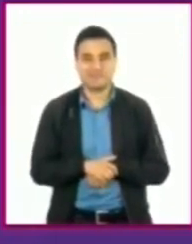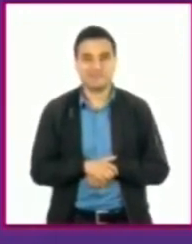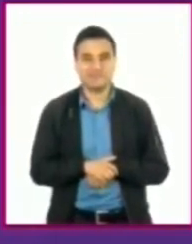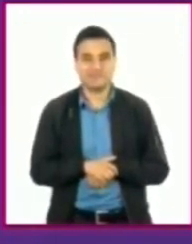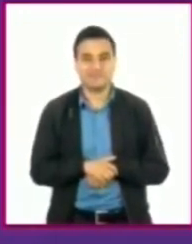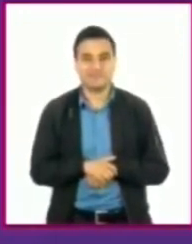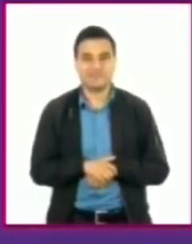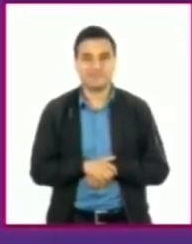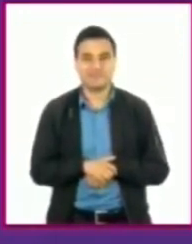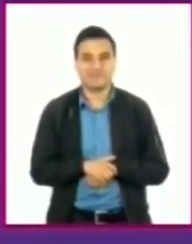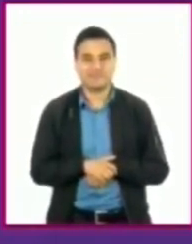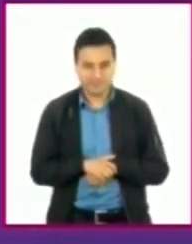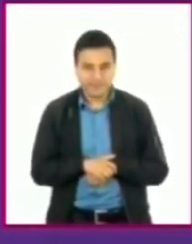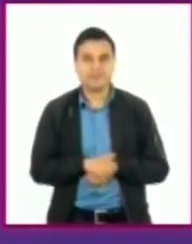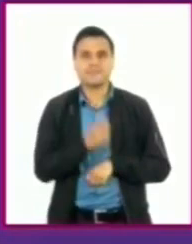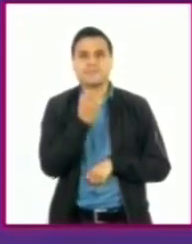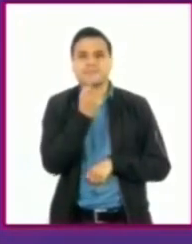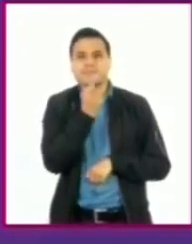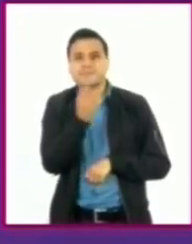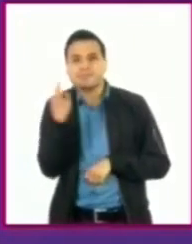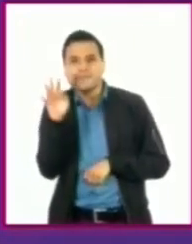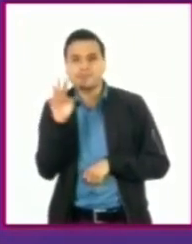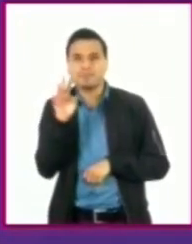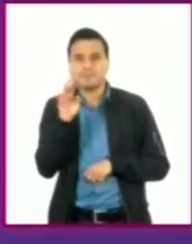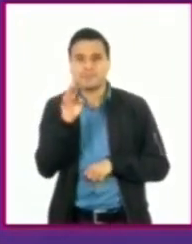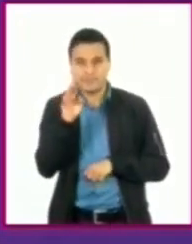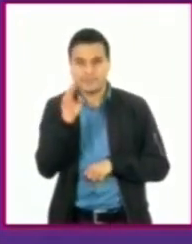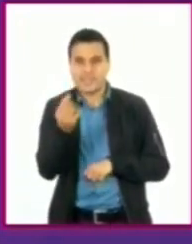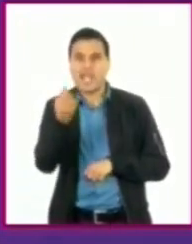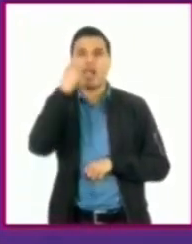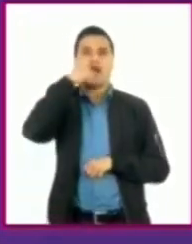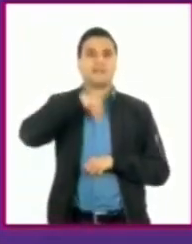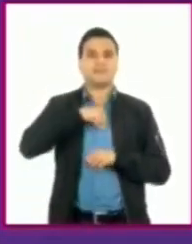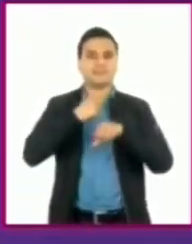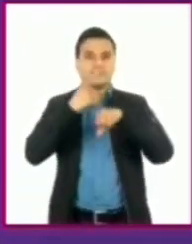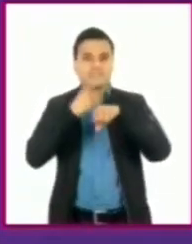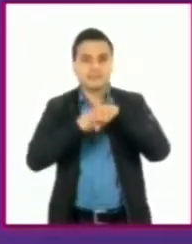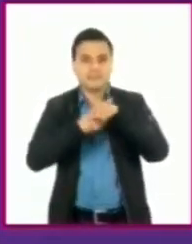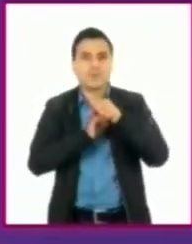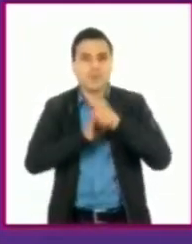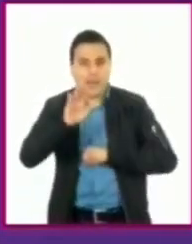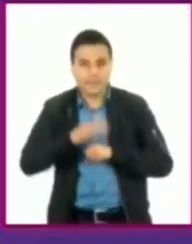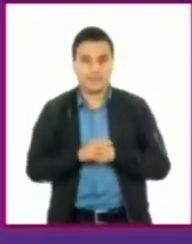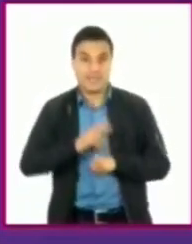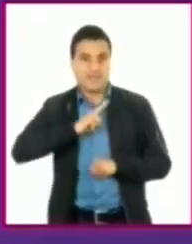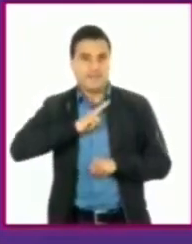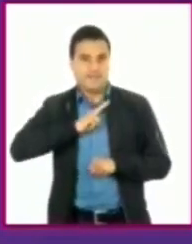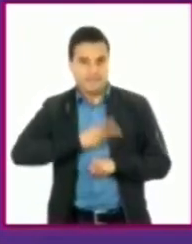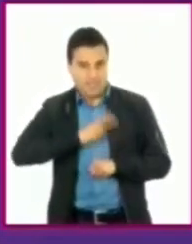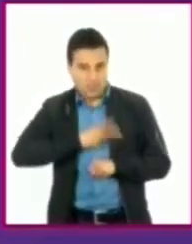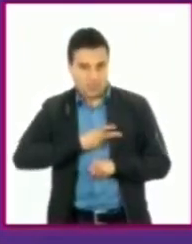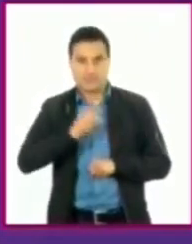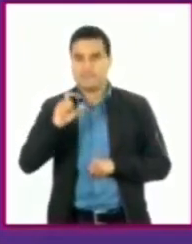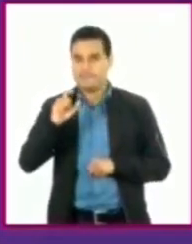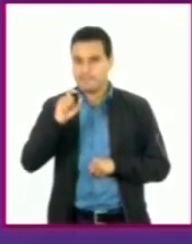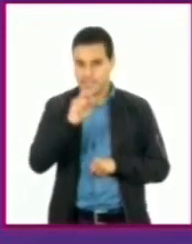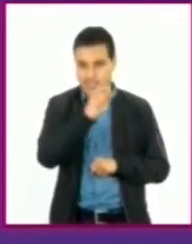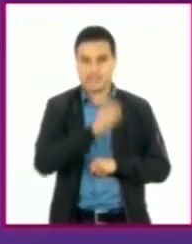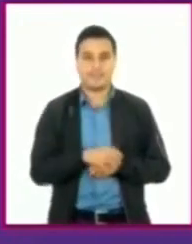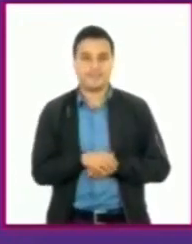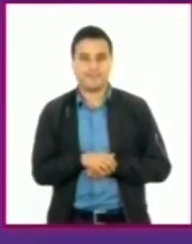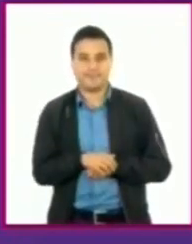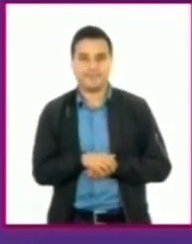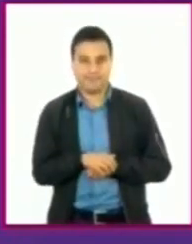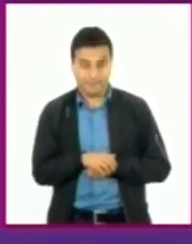Algunos de los microorganismos que causan enfermedades infecciosas son los virus y las bacterias. Y aunque